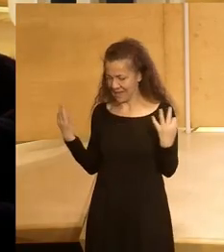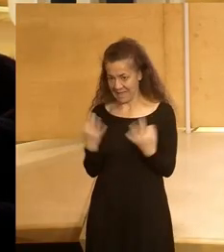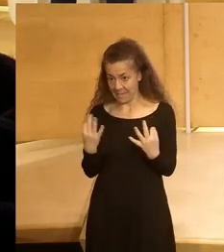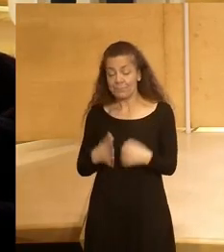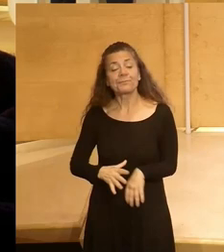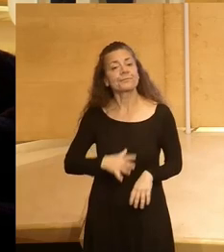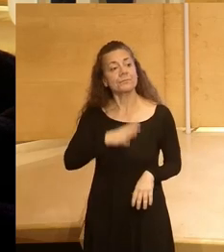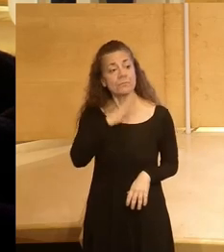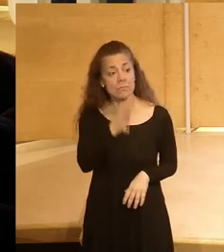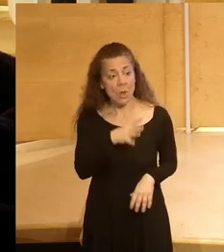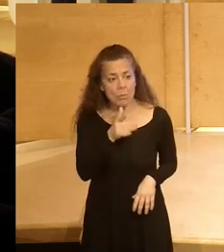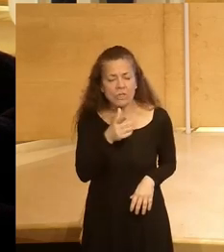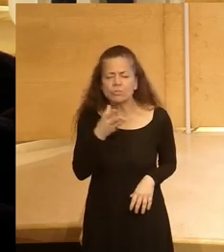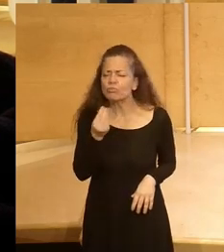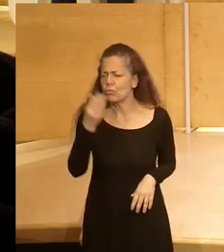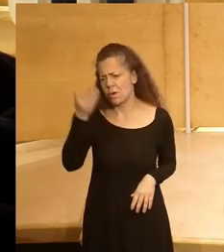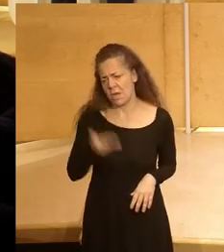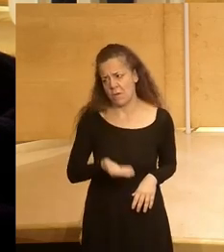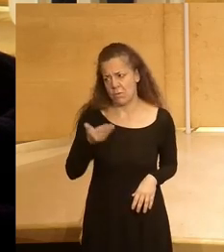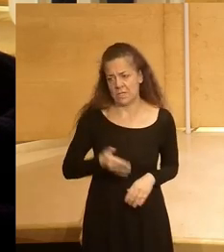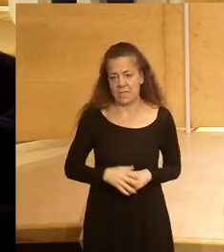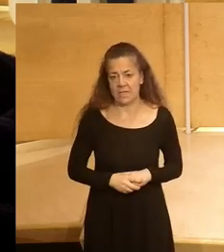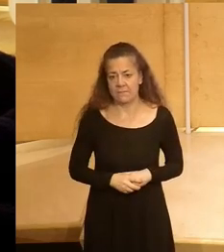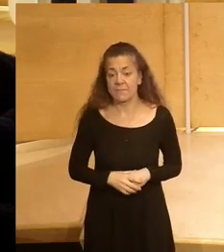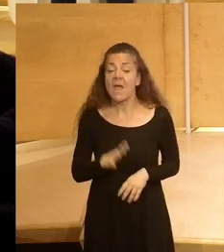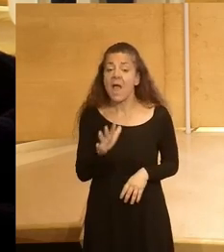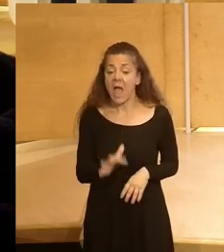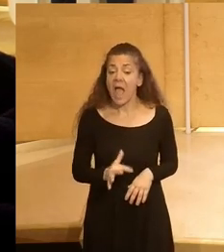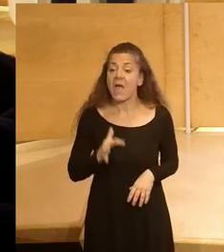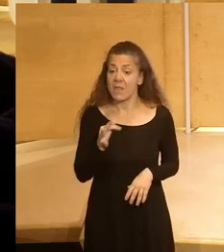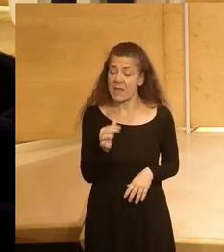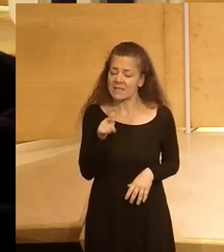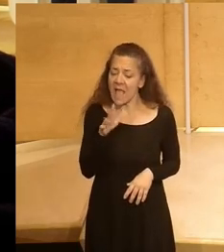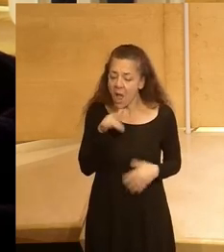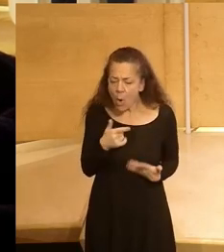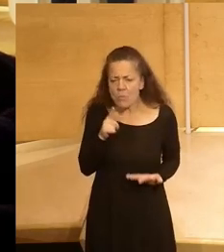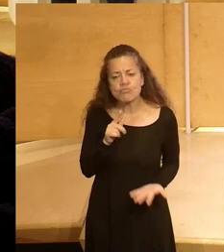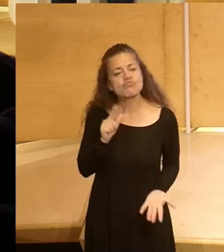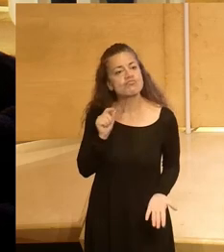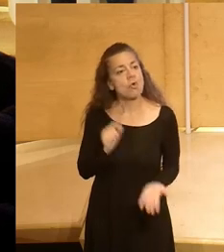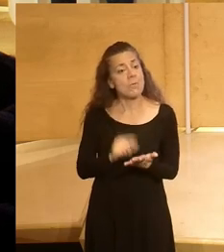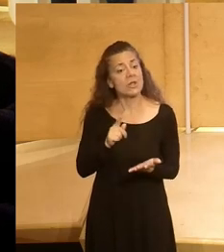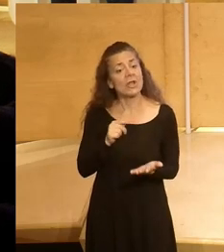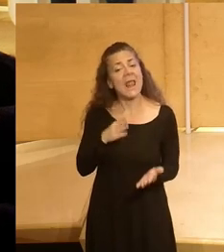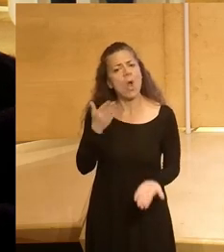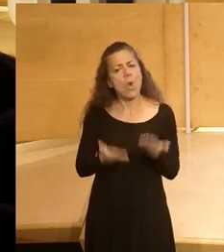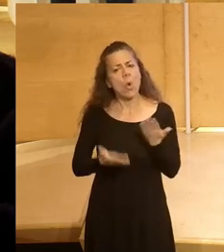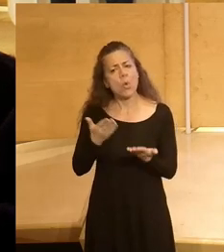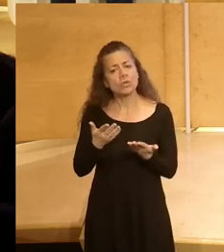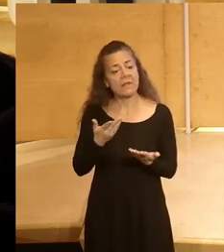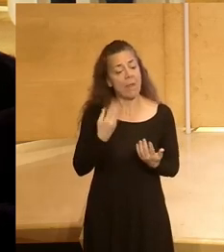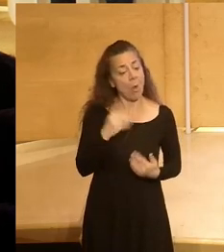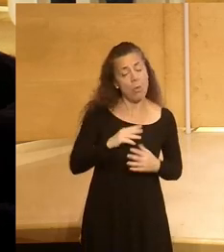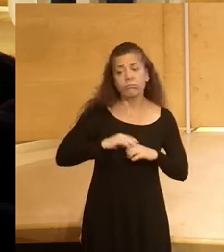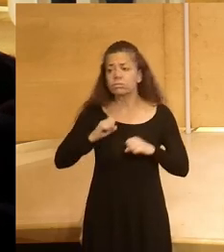y por eso es tan importante además de que estamos en un momento en el que la justicia intergeneracional